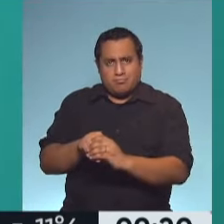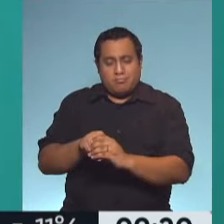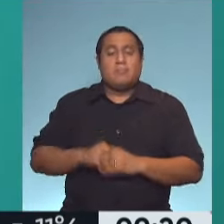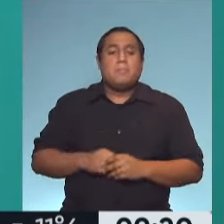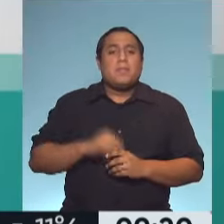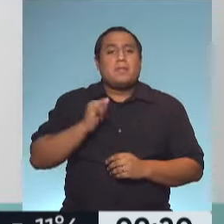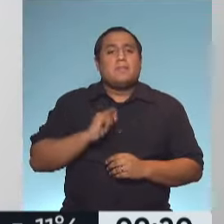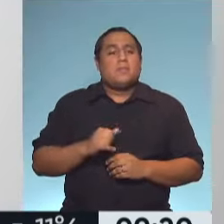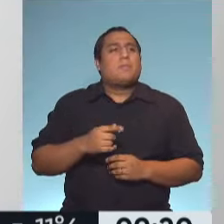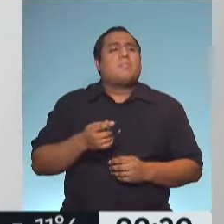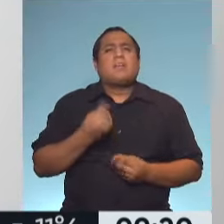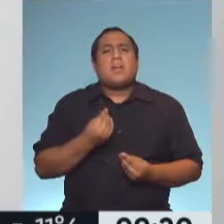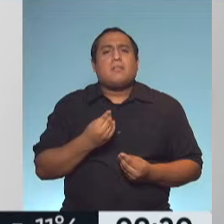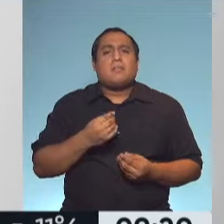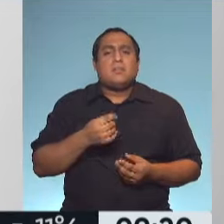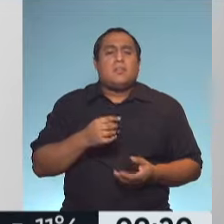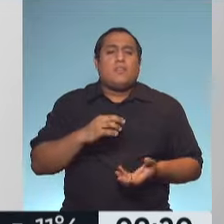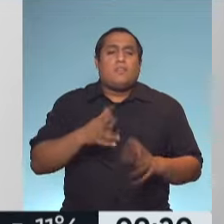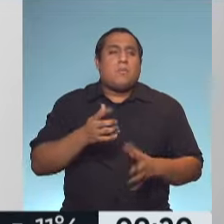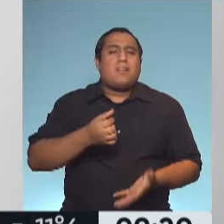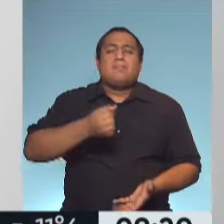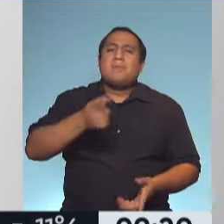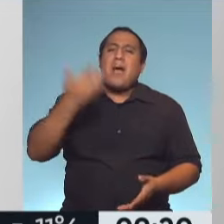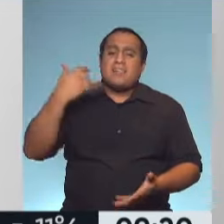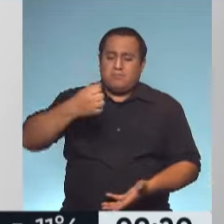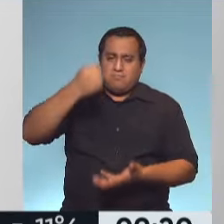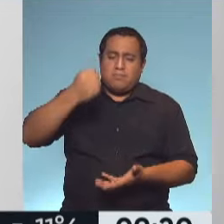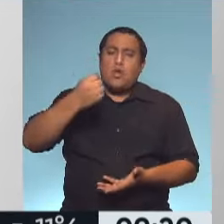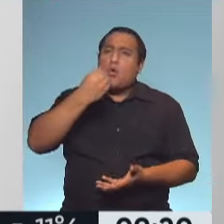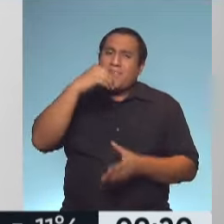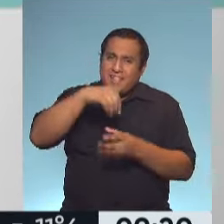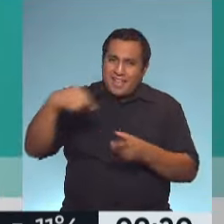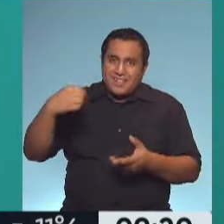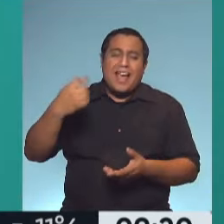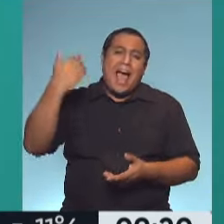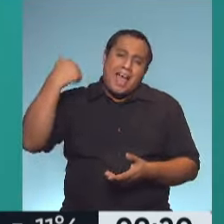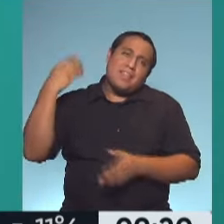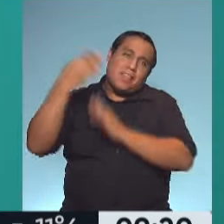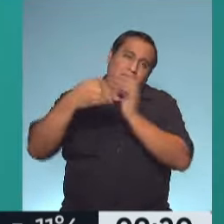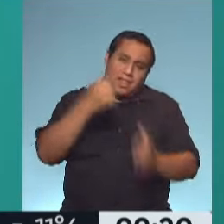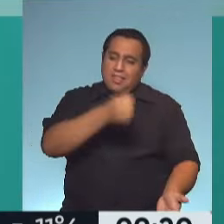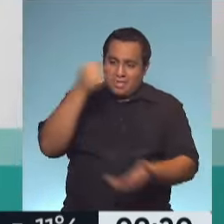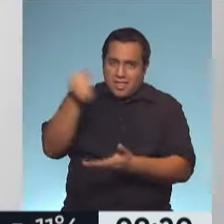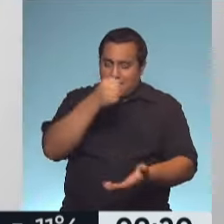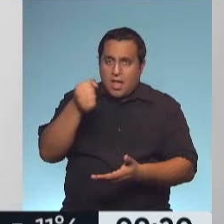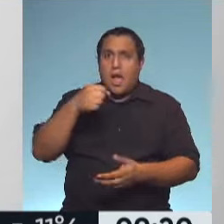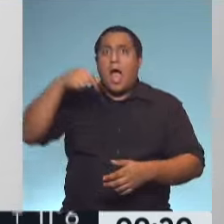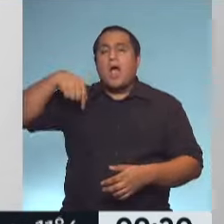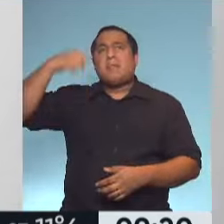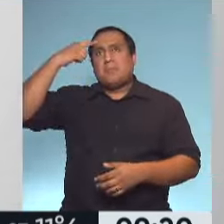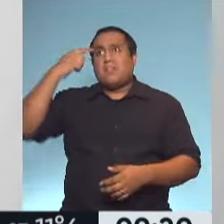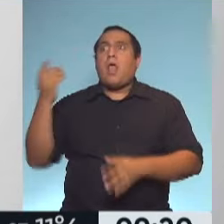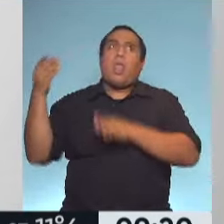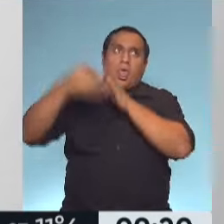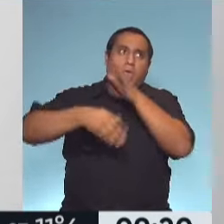vinculado a bolsones de alimentos que se retiraban del centro de los contratos para evitar que la gente salga de su casa a buscar esos